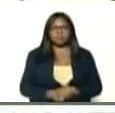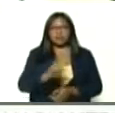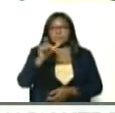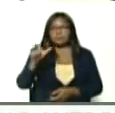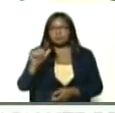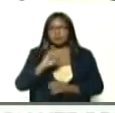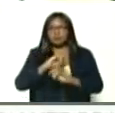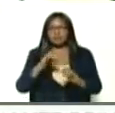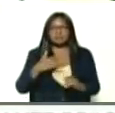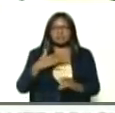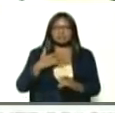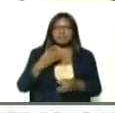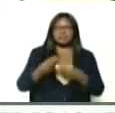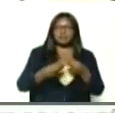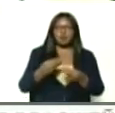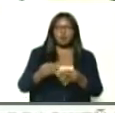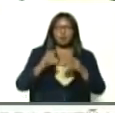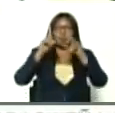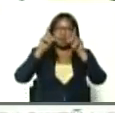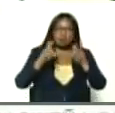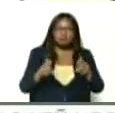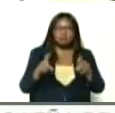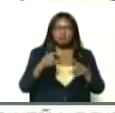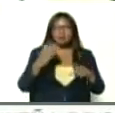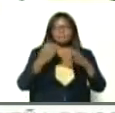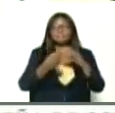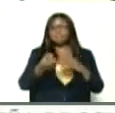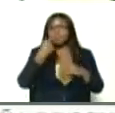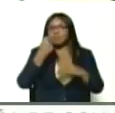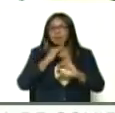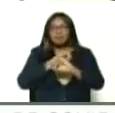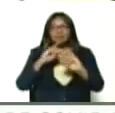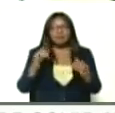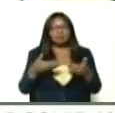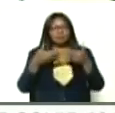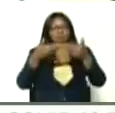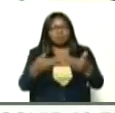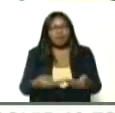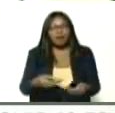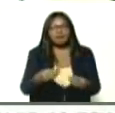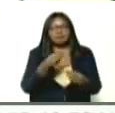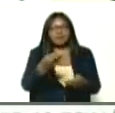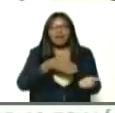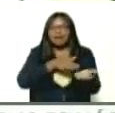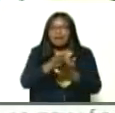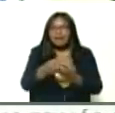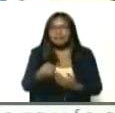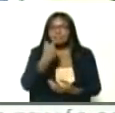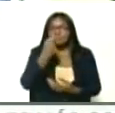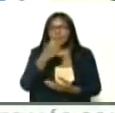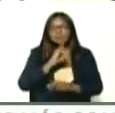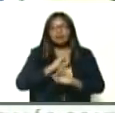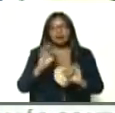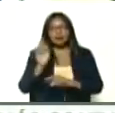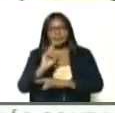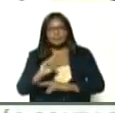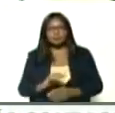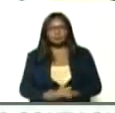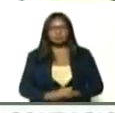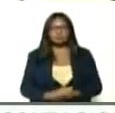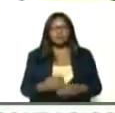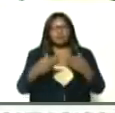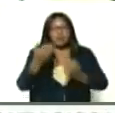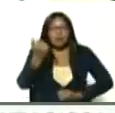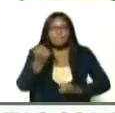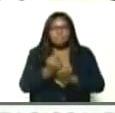tiene algún síntoma, cuando se está haciendo la prueba, se le manda tratamiento, se le entrega el tratamiento, gratuito, y empieza, a dársele